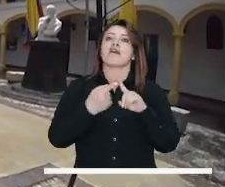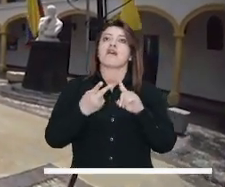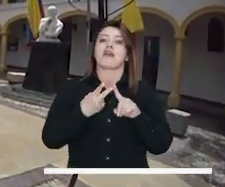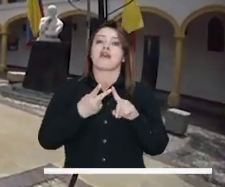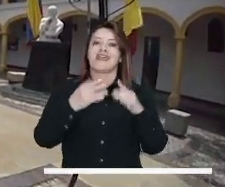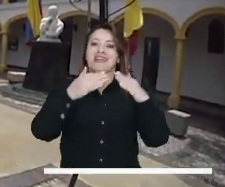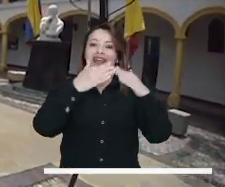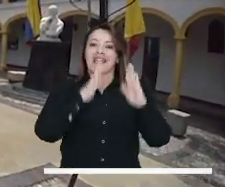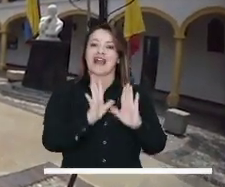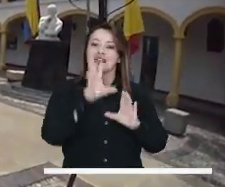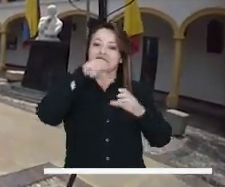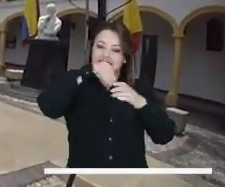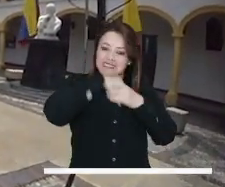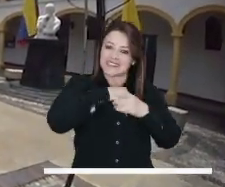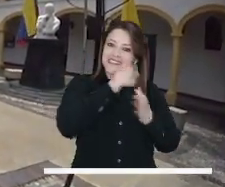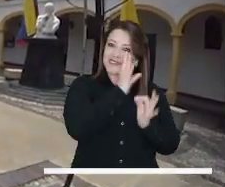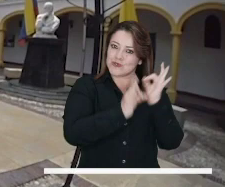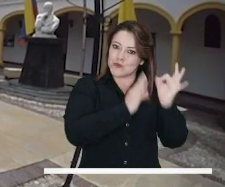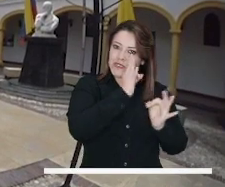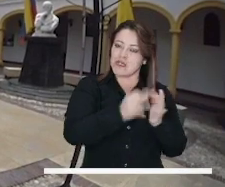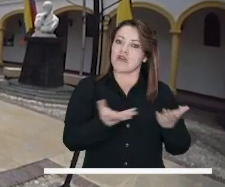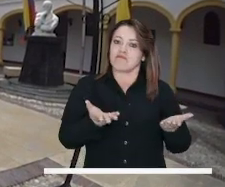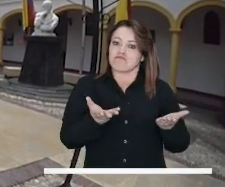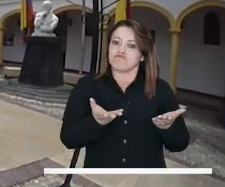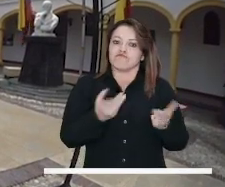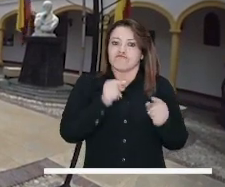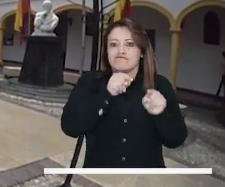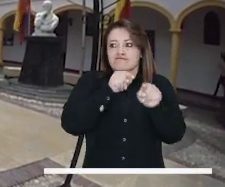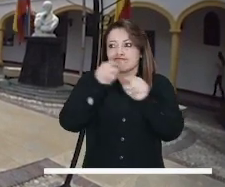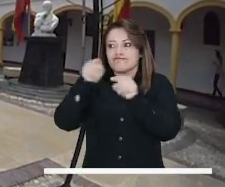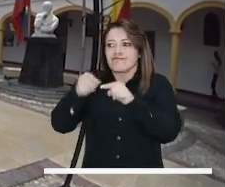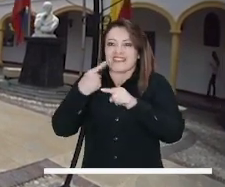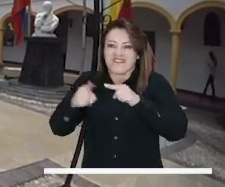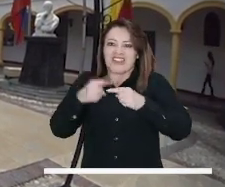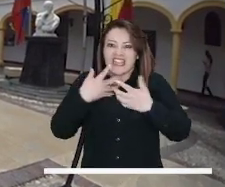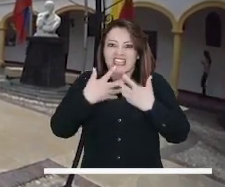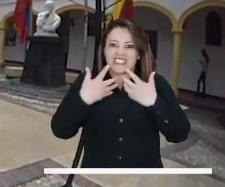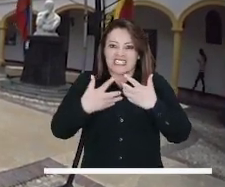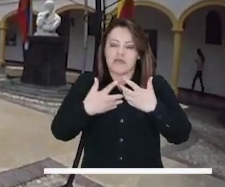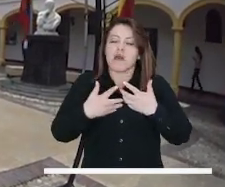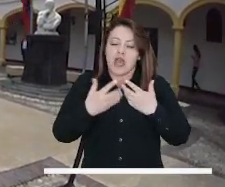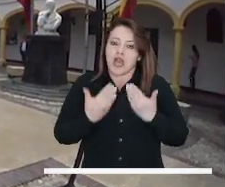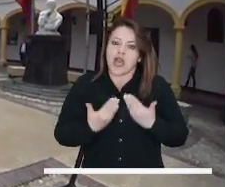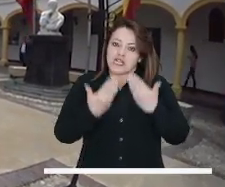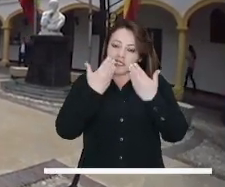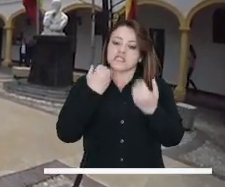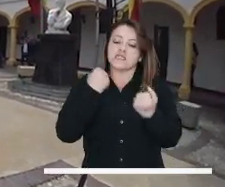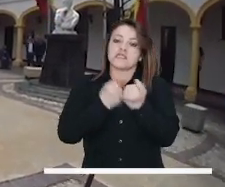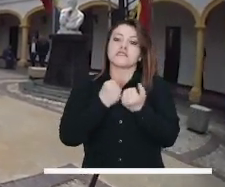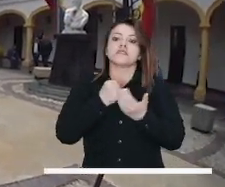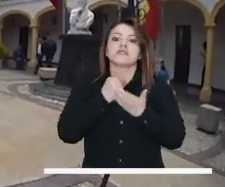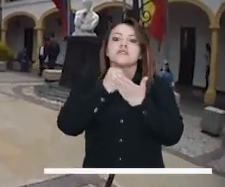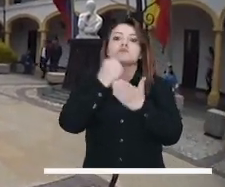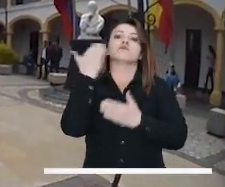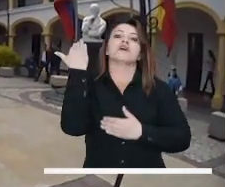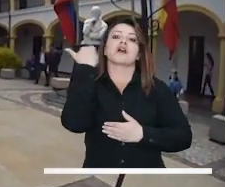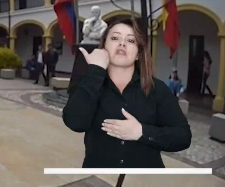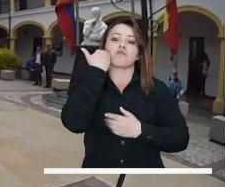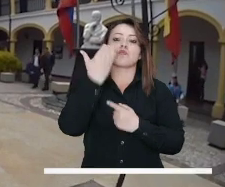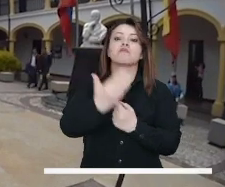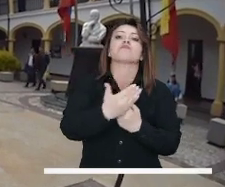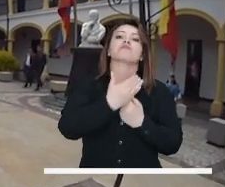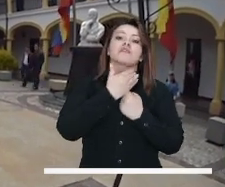Yo creo que la Secretaría de la Mujer, las casas de refugio, todo esto, digamos, contribuye